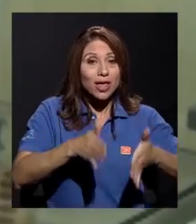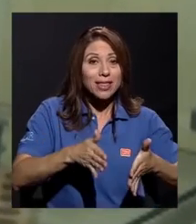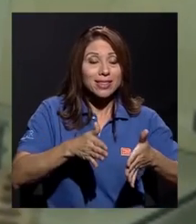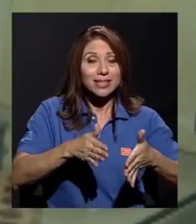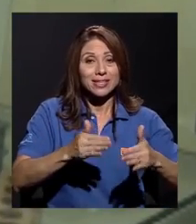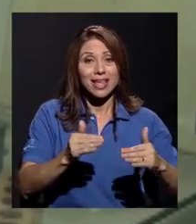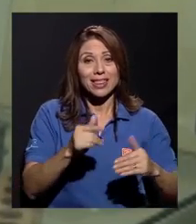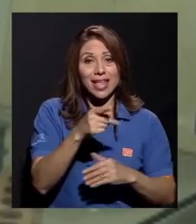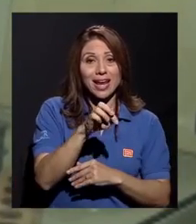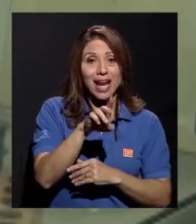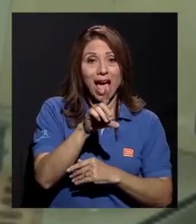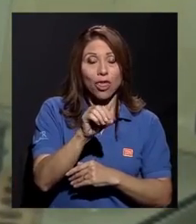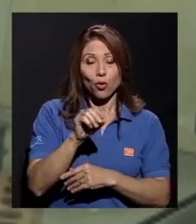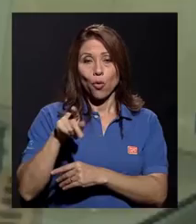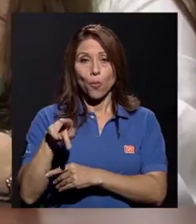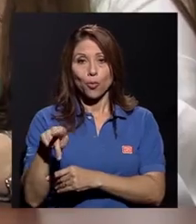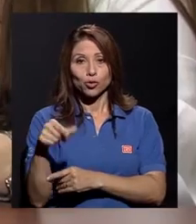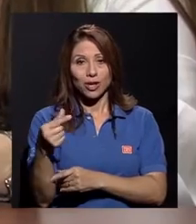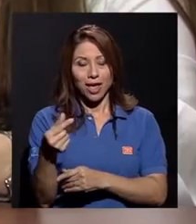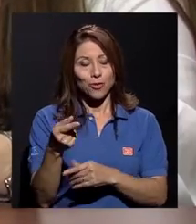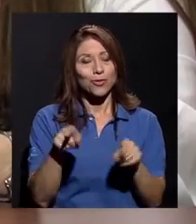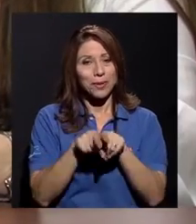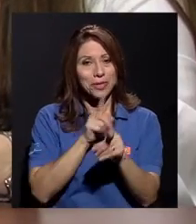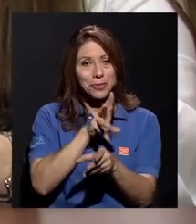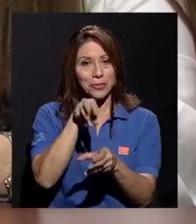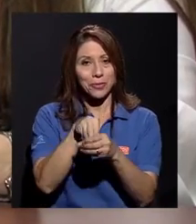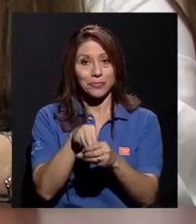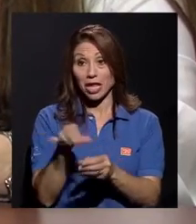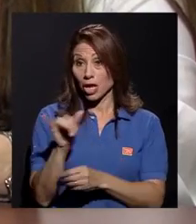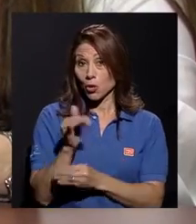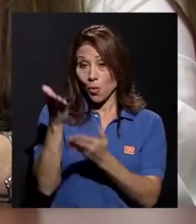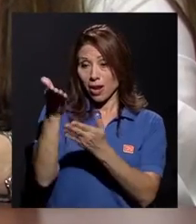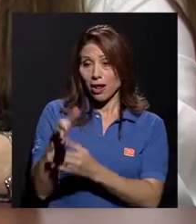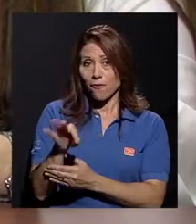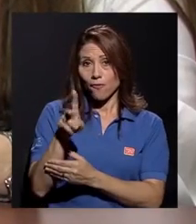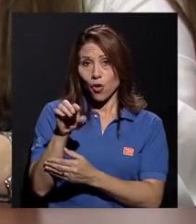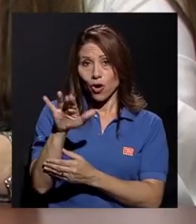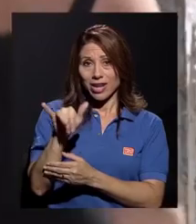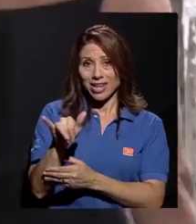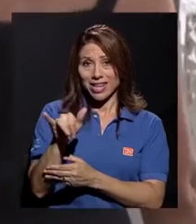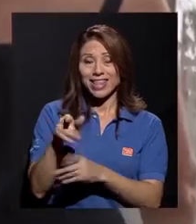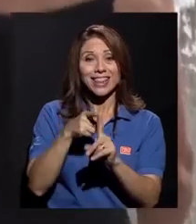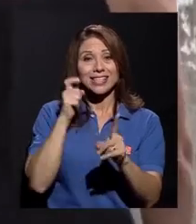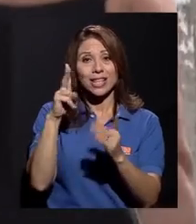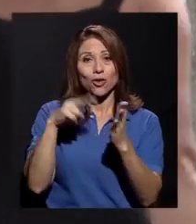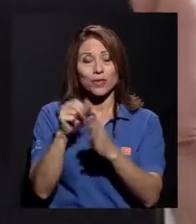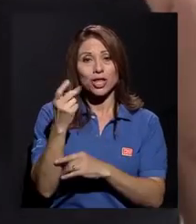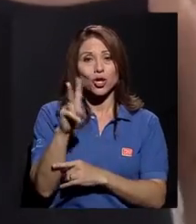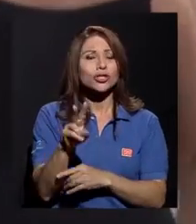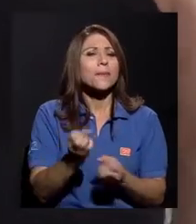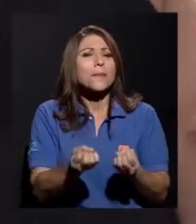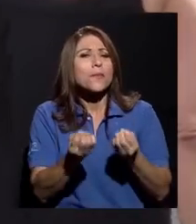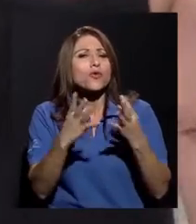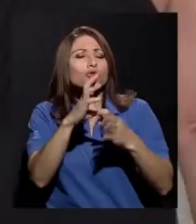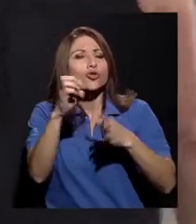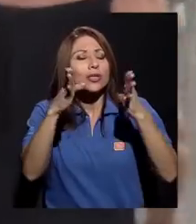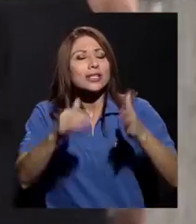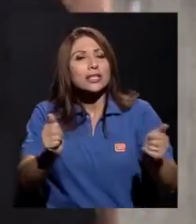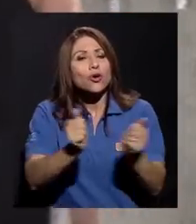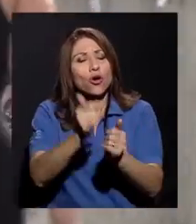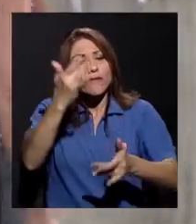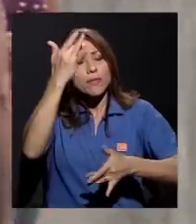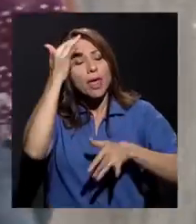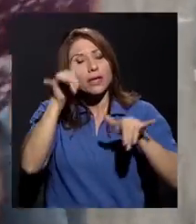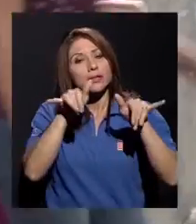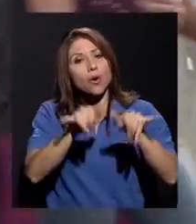posgrado, se ven involucrados en el proyecto. Así como Doña Flory, desde el 2012, muchos costarricenses con enfermedades crónicas han sido